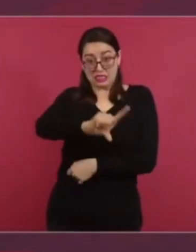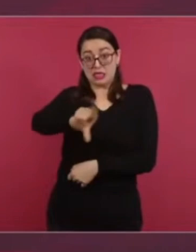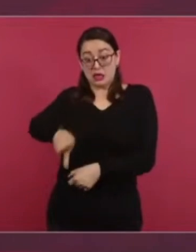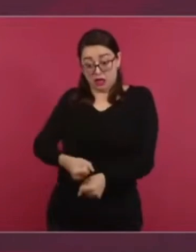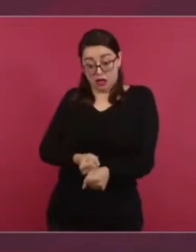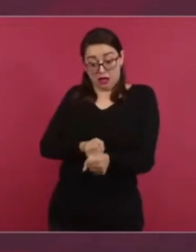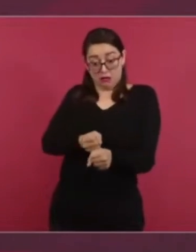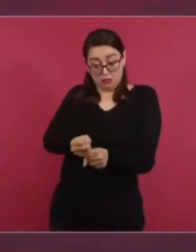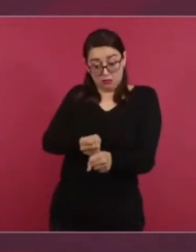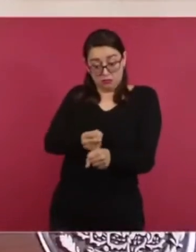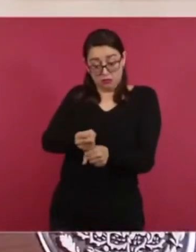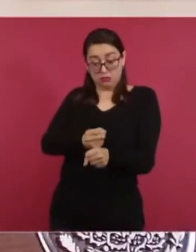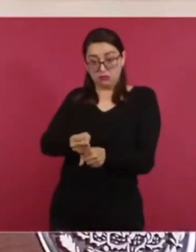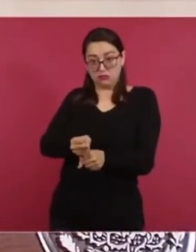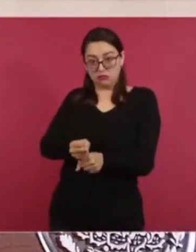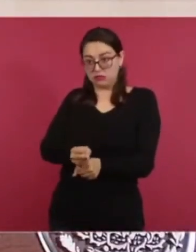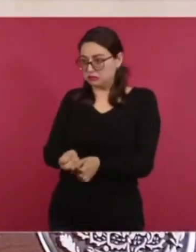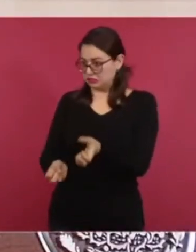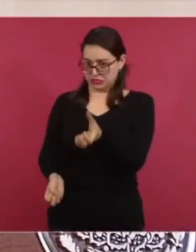¿Alguien sabía de eso?